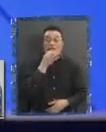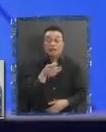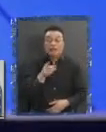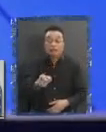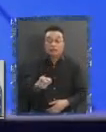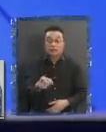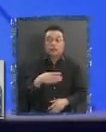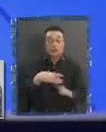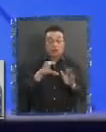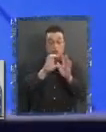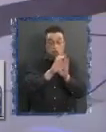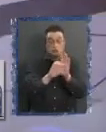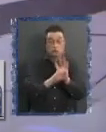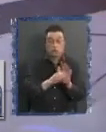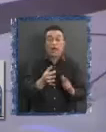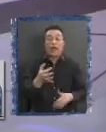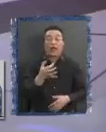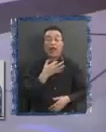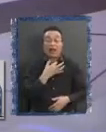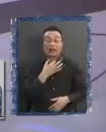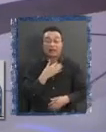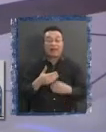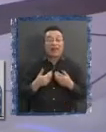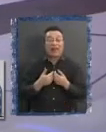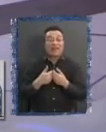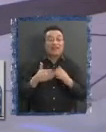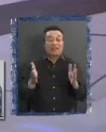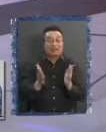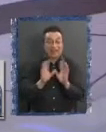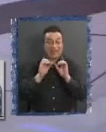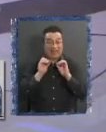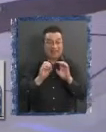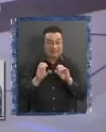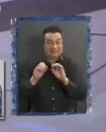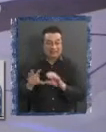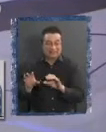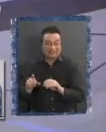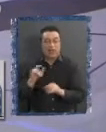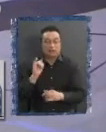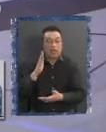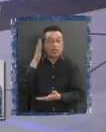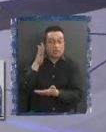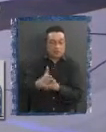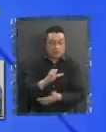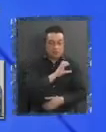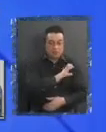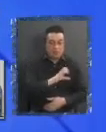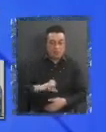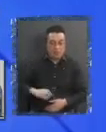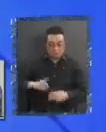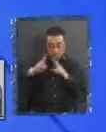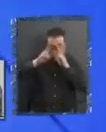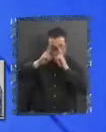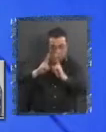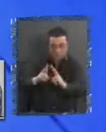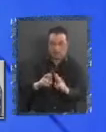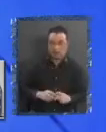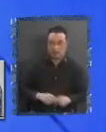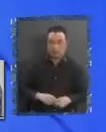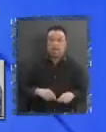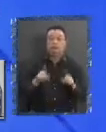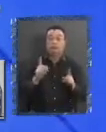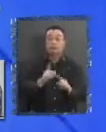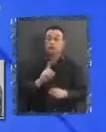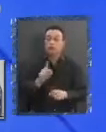Constitución garantiza la libertad de enseñanza y el deber del Estado respetarla. Entonces, no es